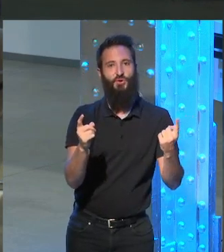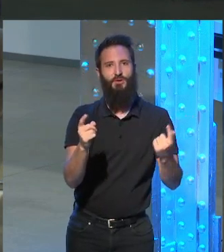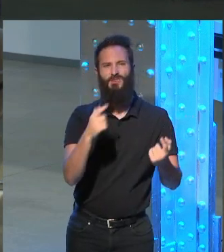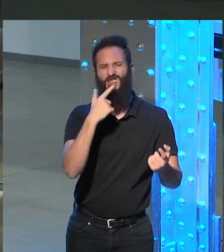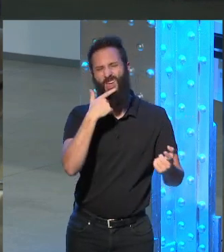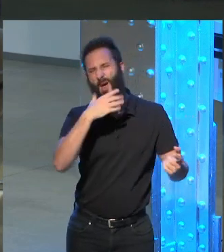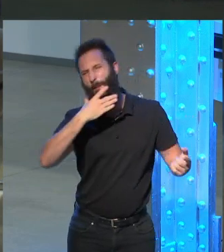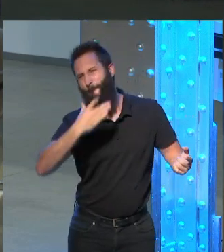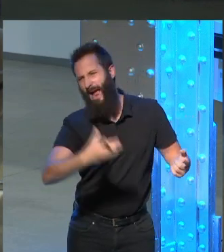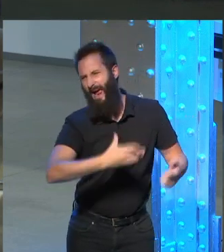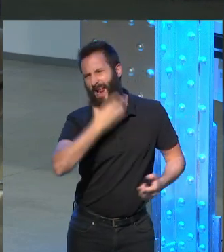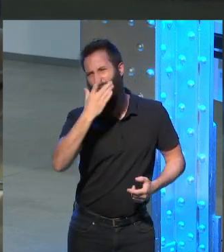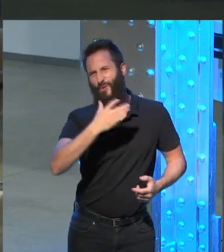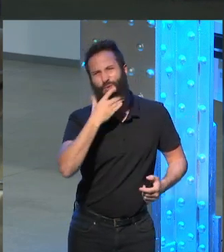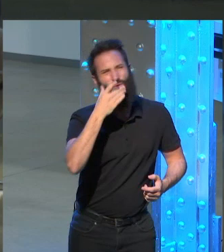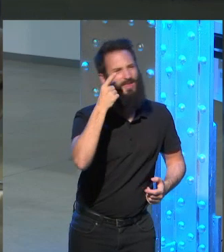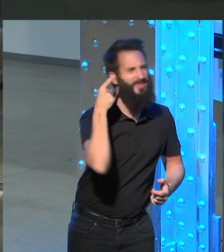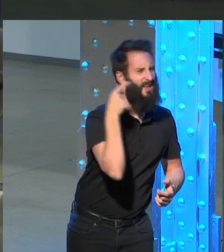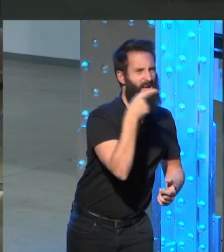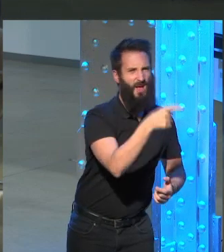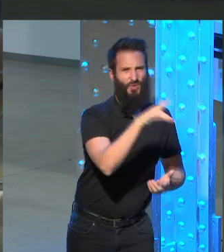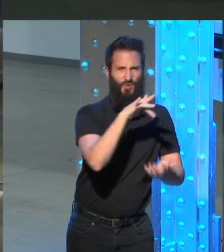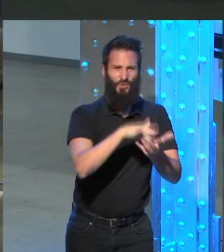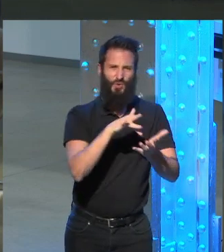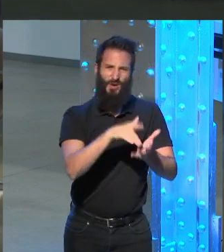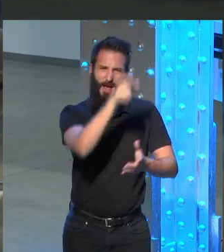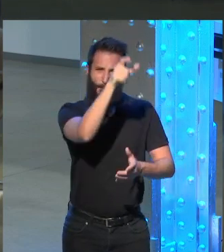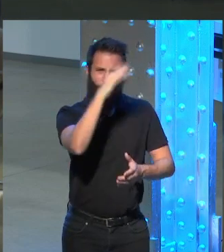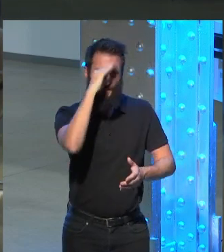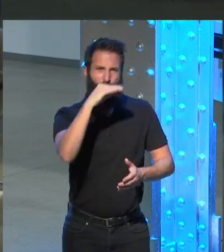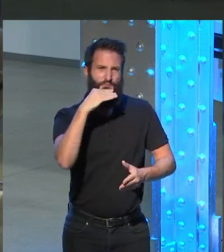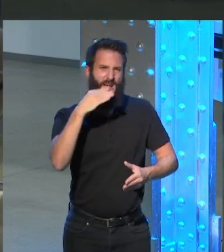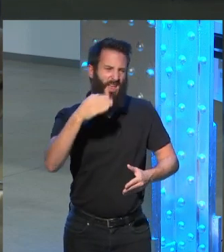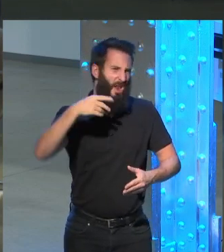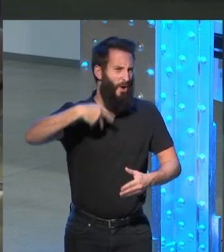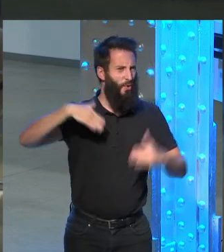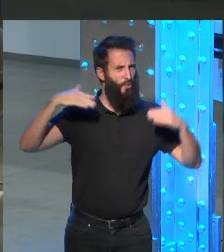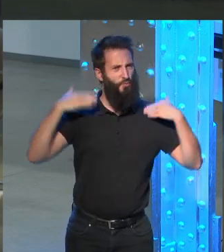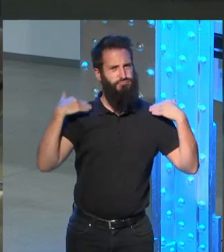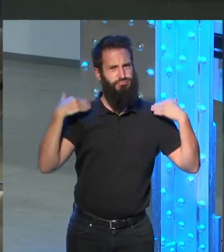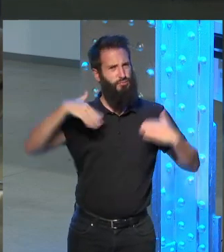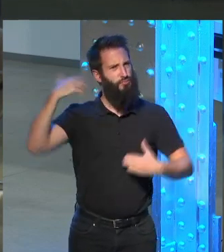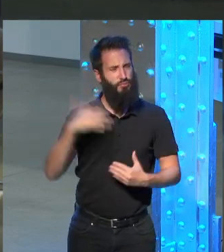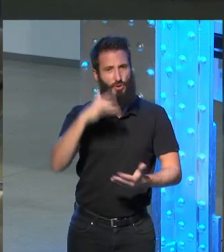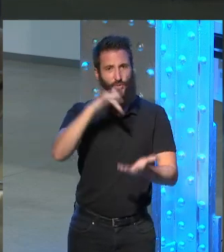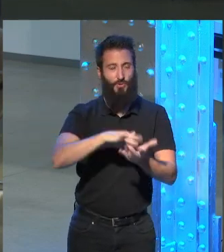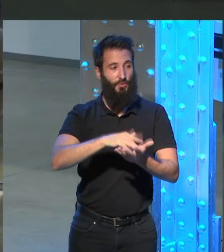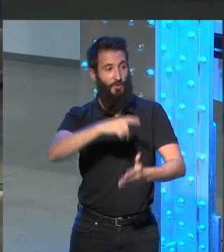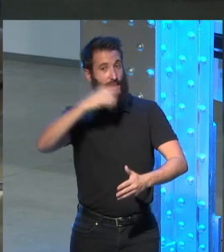que vergüenza tú eres hijo de una persona tan respetable y le dio un latigazo en la cara